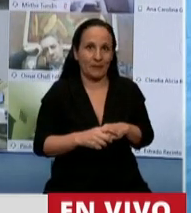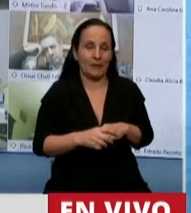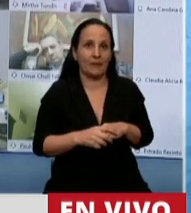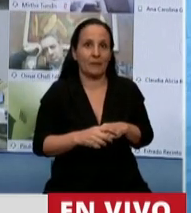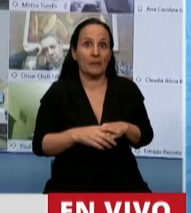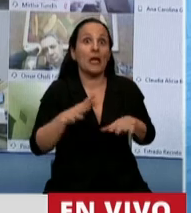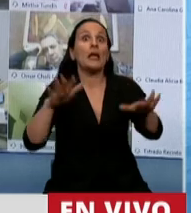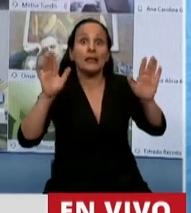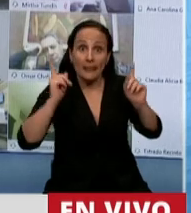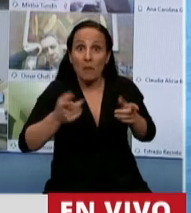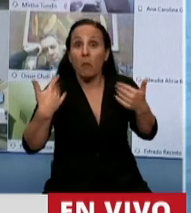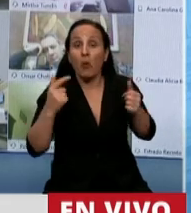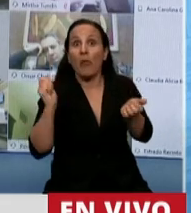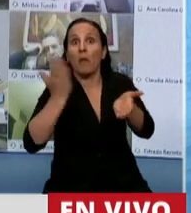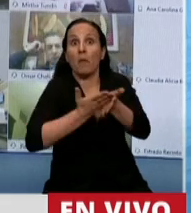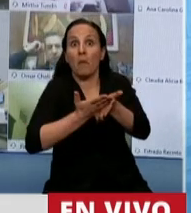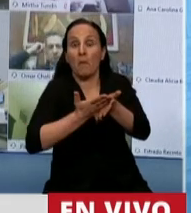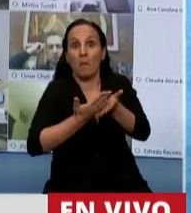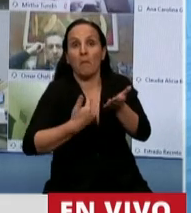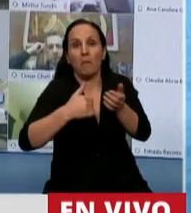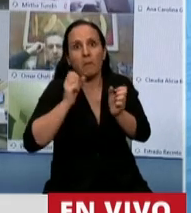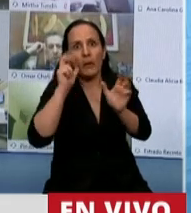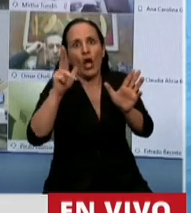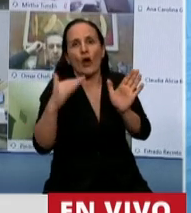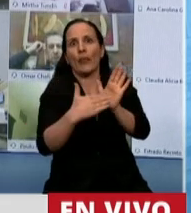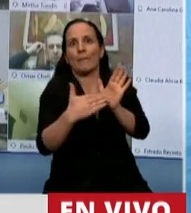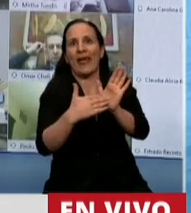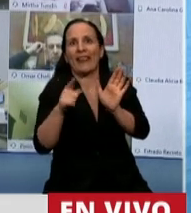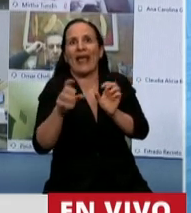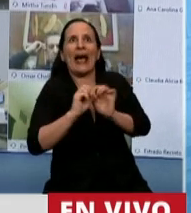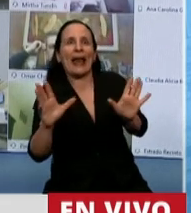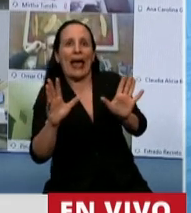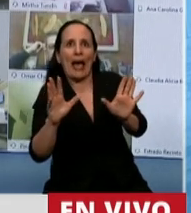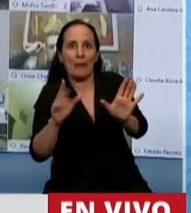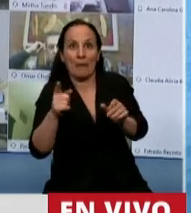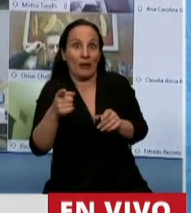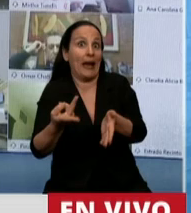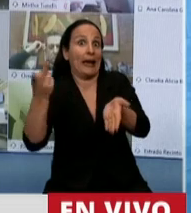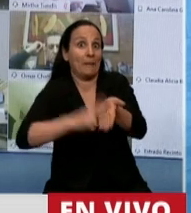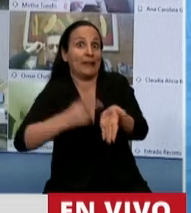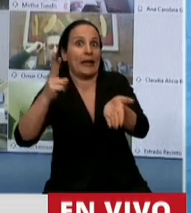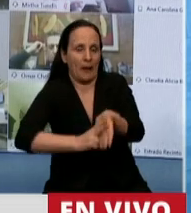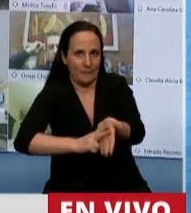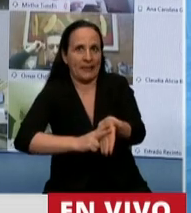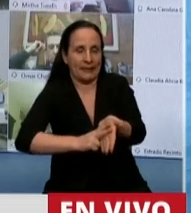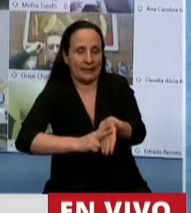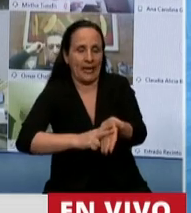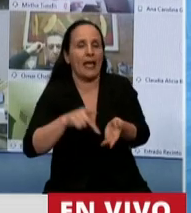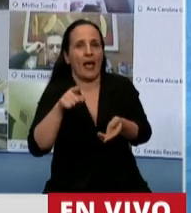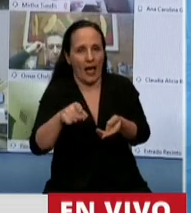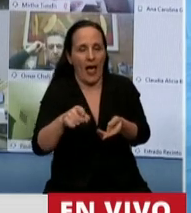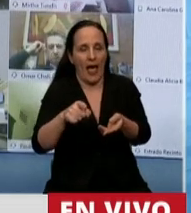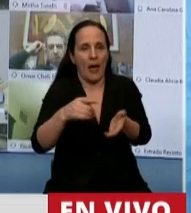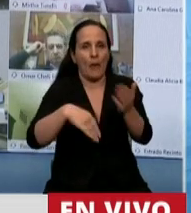mayor pudiera corresponder por la gravedad en infracción cometida para la reincidencia se tendrán en